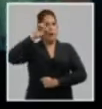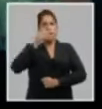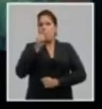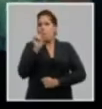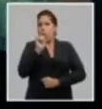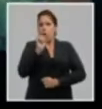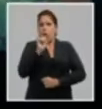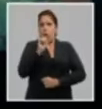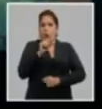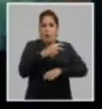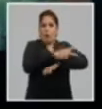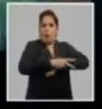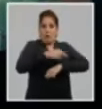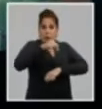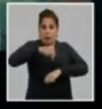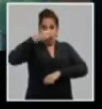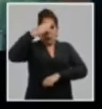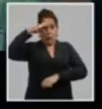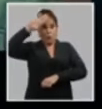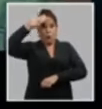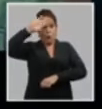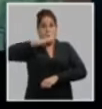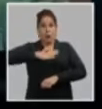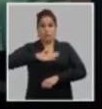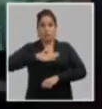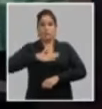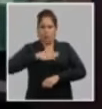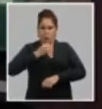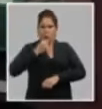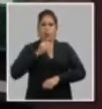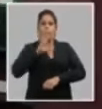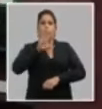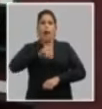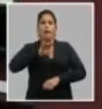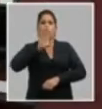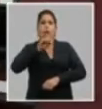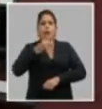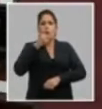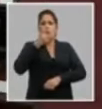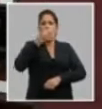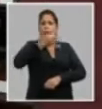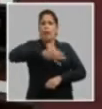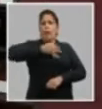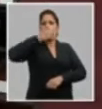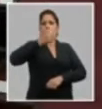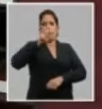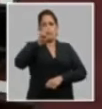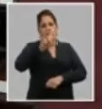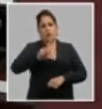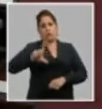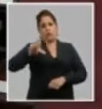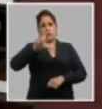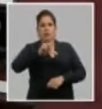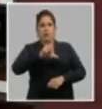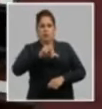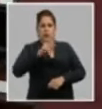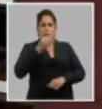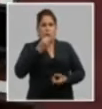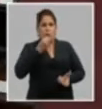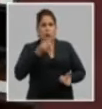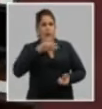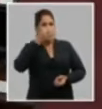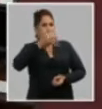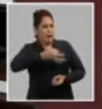pocos que en el mundo hoy puede hablar de socialismo y puede hacer